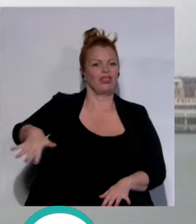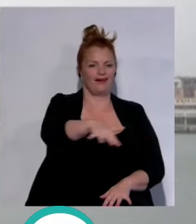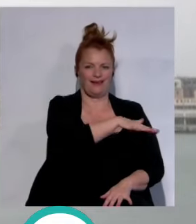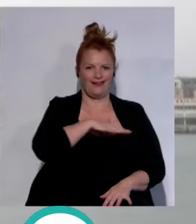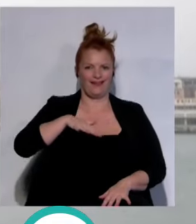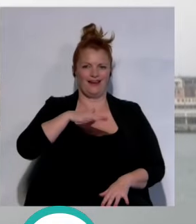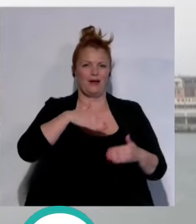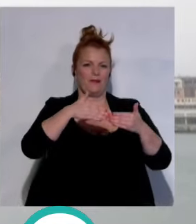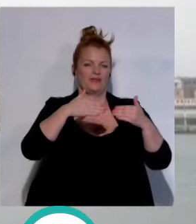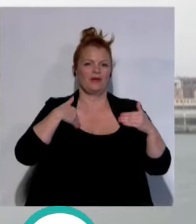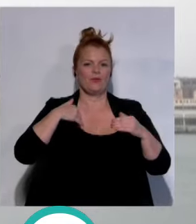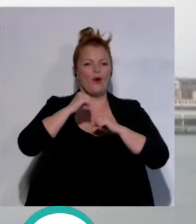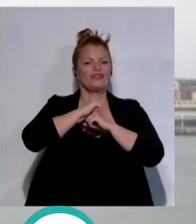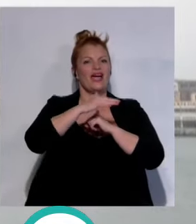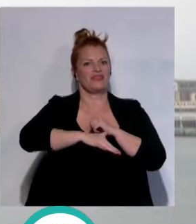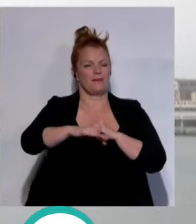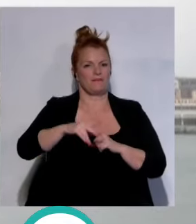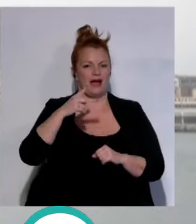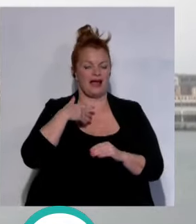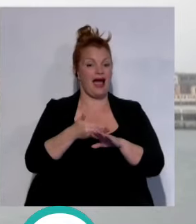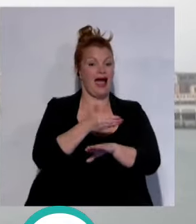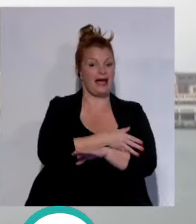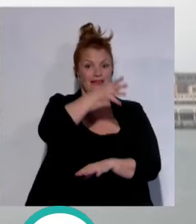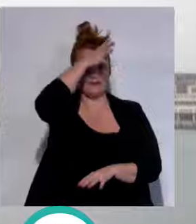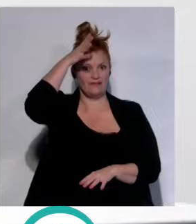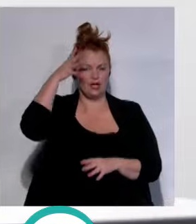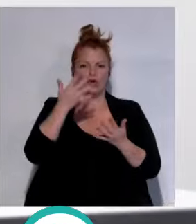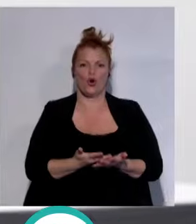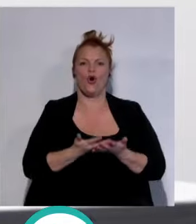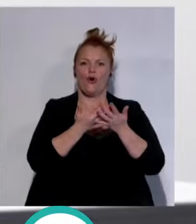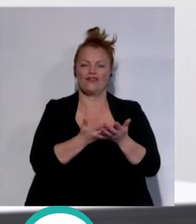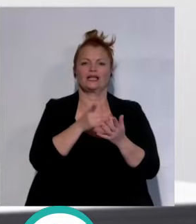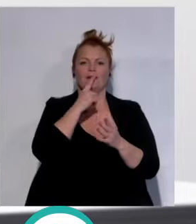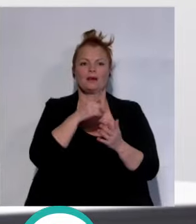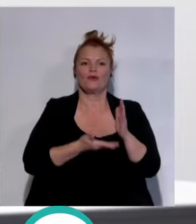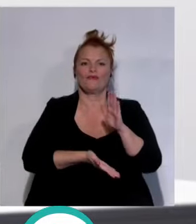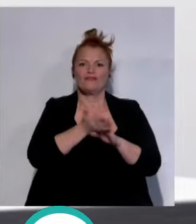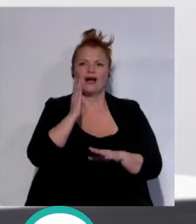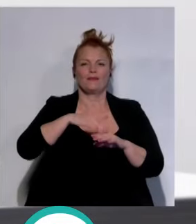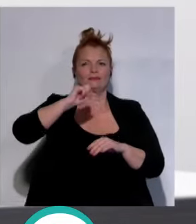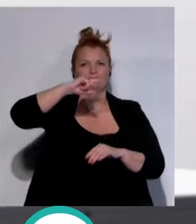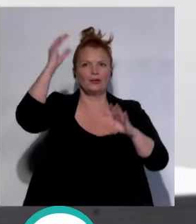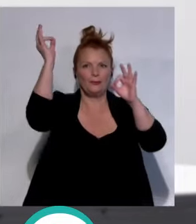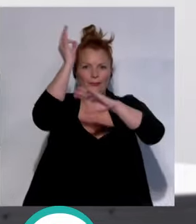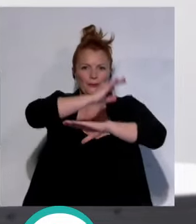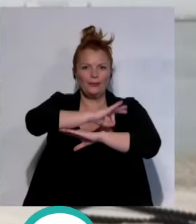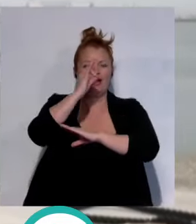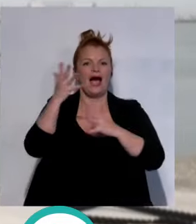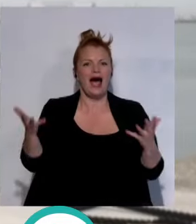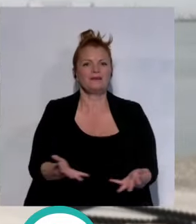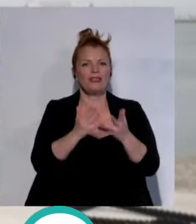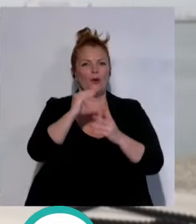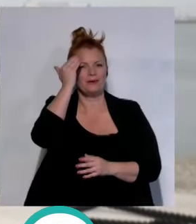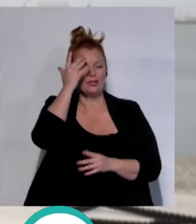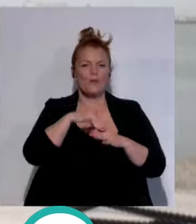recinto amurallado desde el mar antes de verano implementarán su oferta con rutas para la puesta de sol animación con piratas o